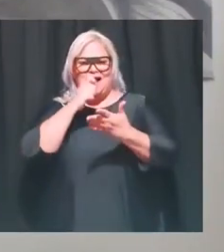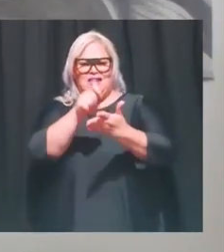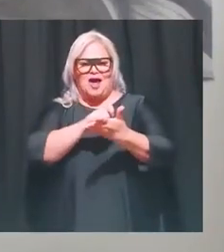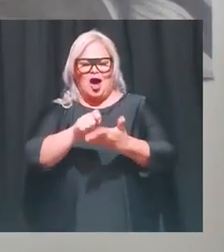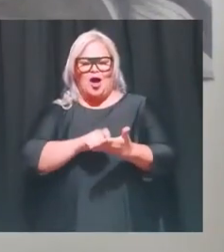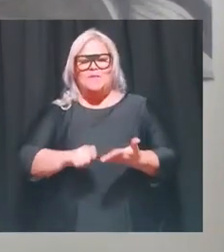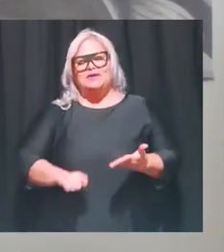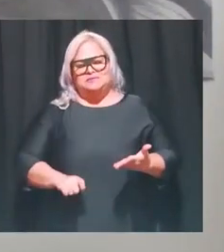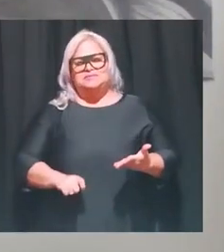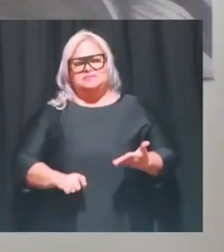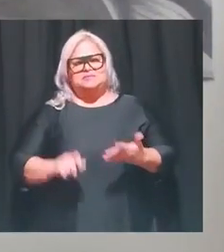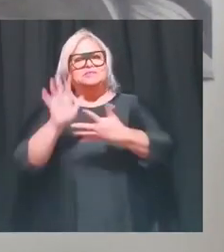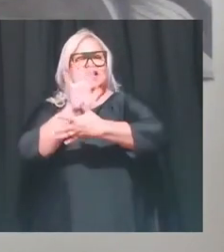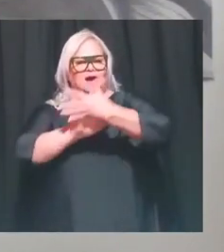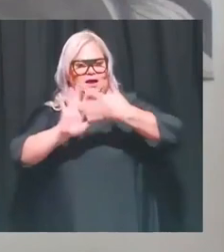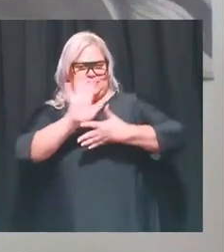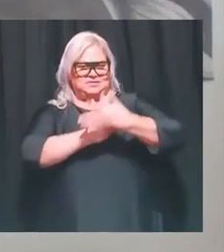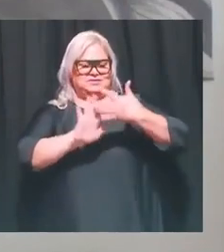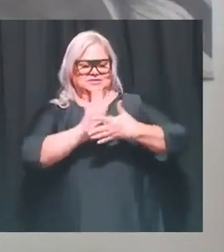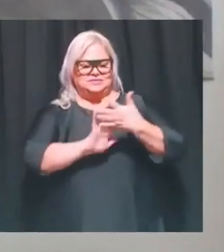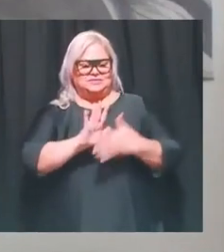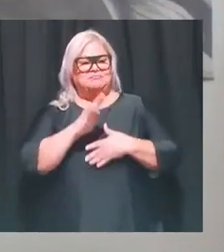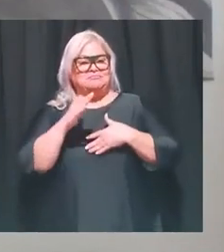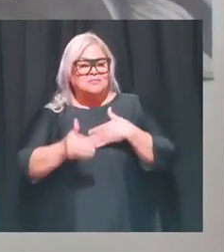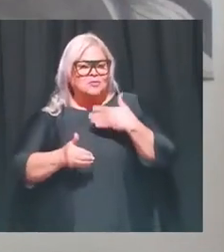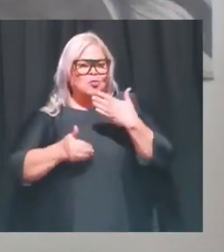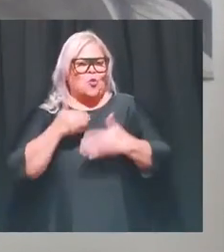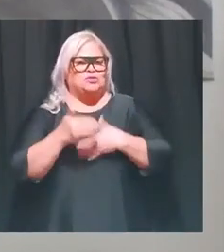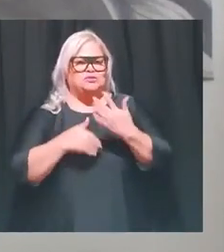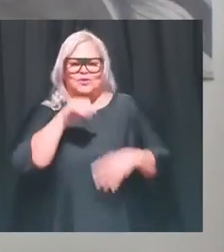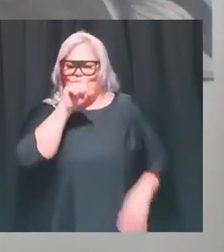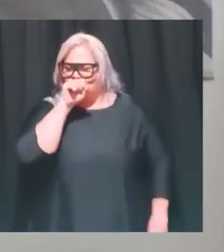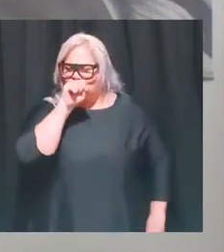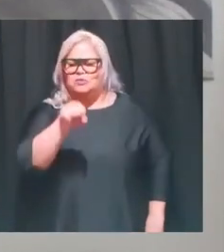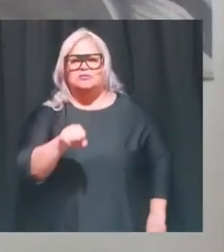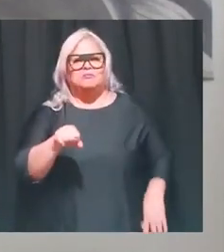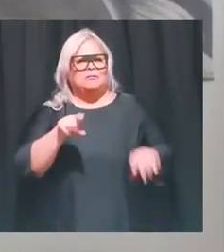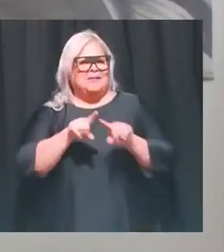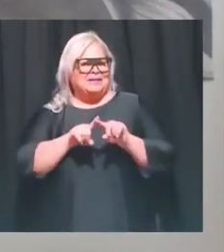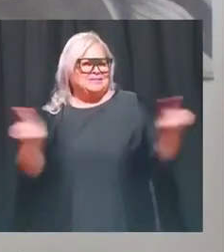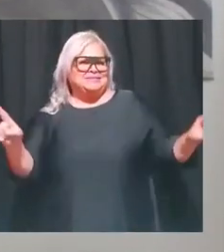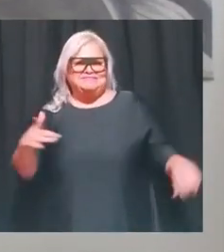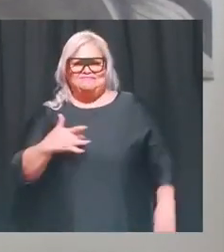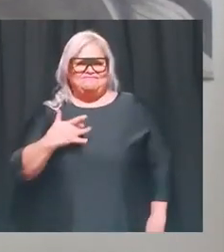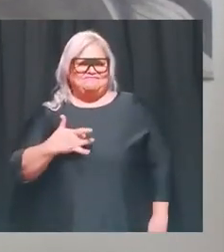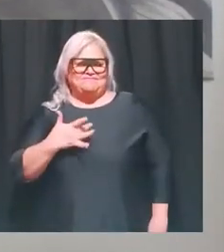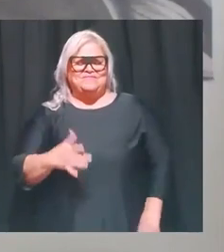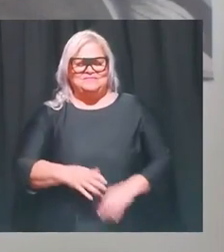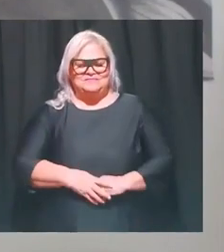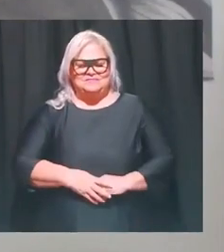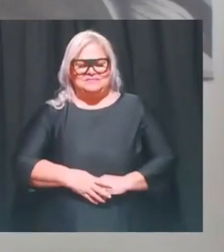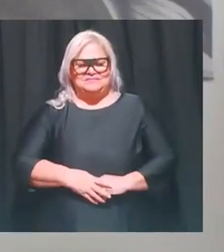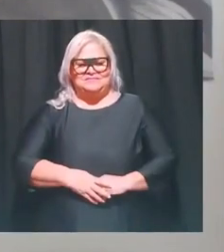abstracto. Y el proceso, la verdad que me lo disfruto muchísimo, es bien distinto. Así que nada,